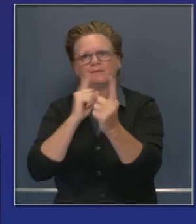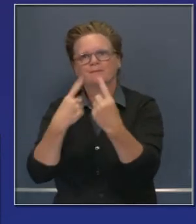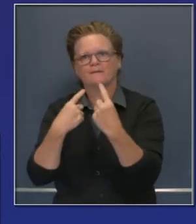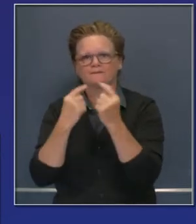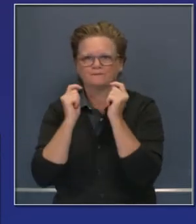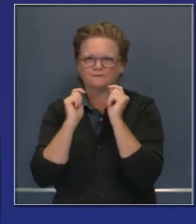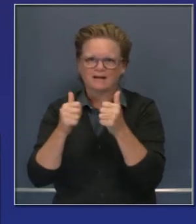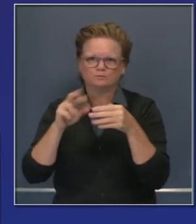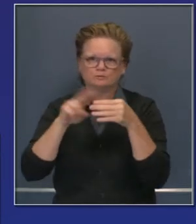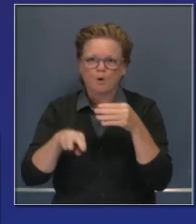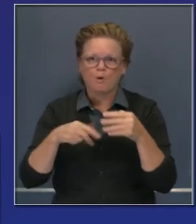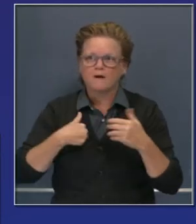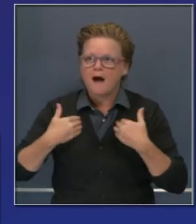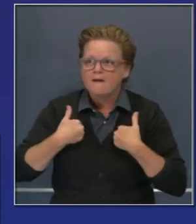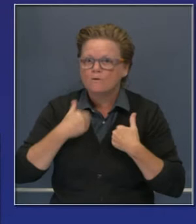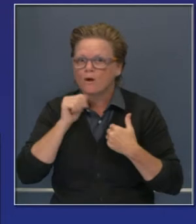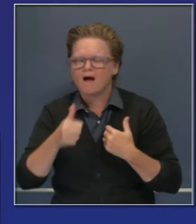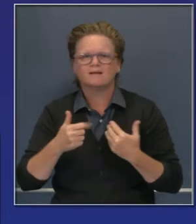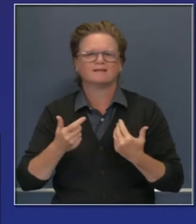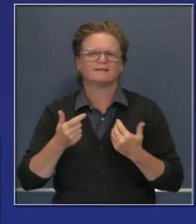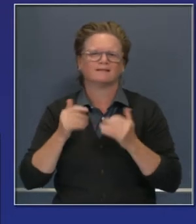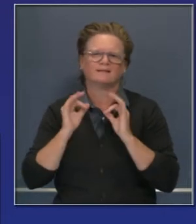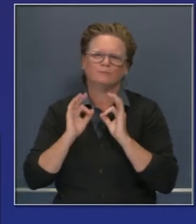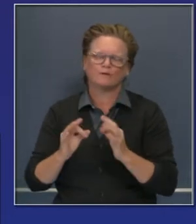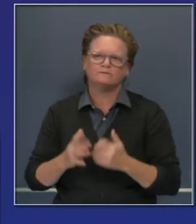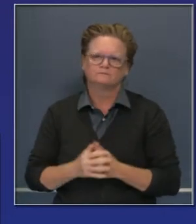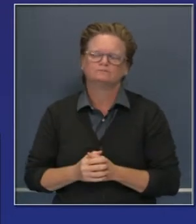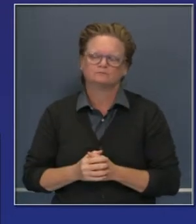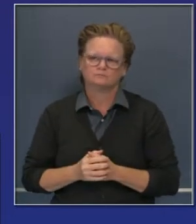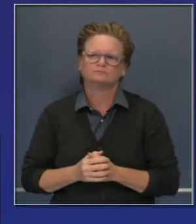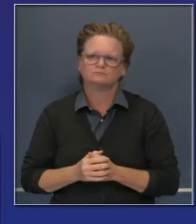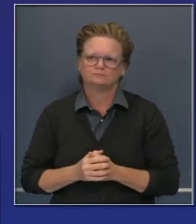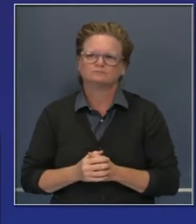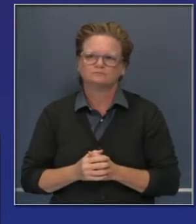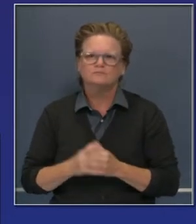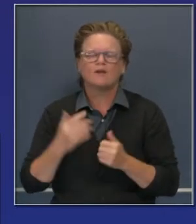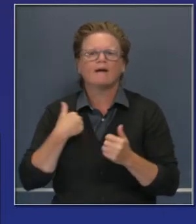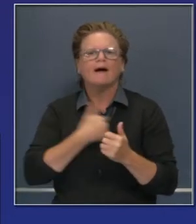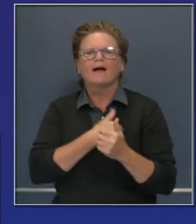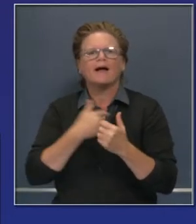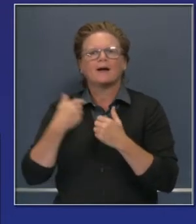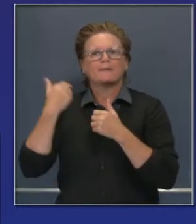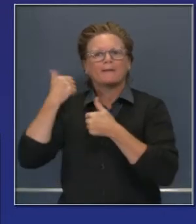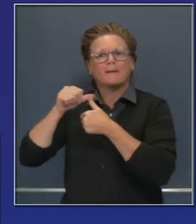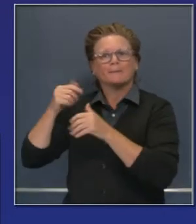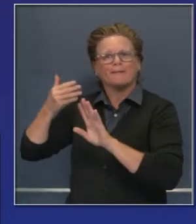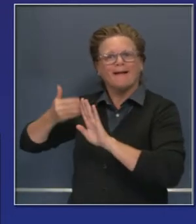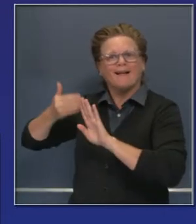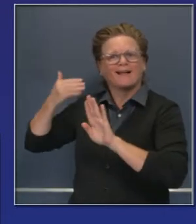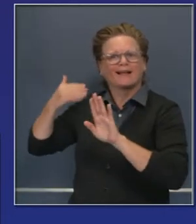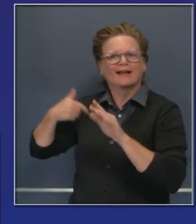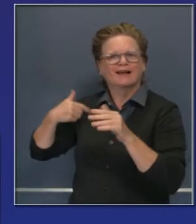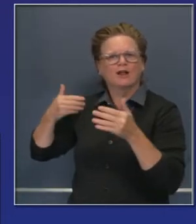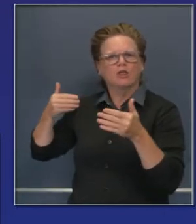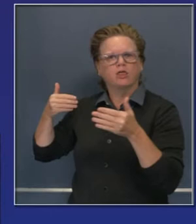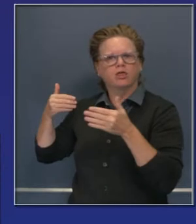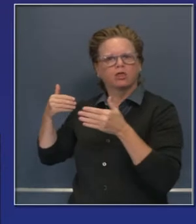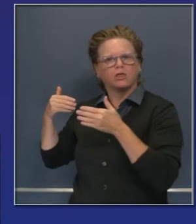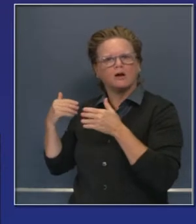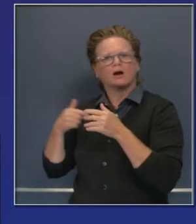pruebas en menos de 24 horas. Quiero indicar, por cierto, el número de casos retrasados ha retrocedido